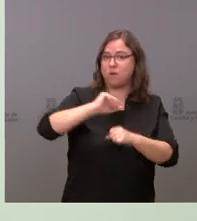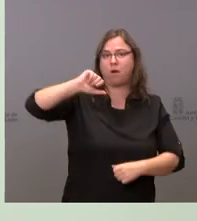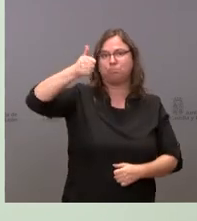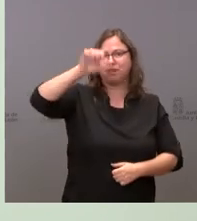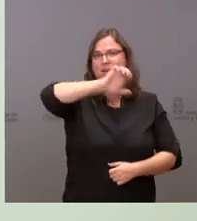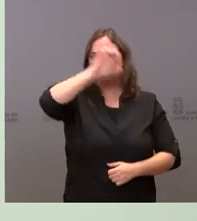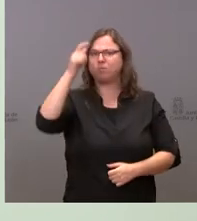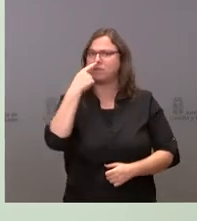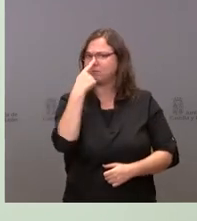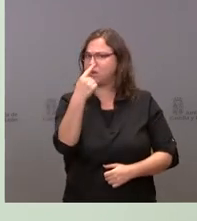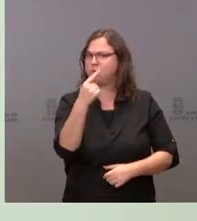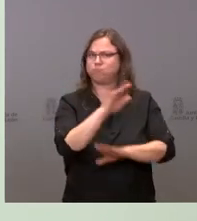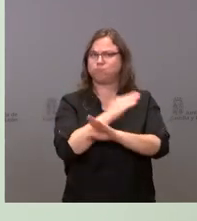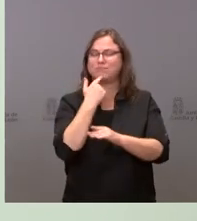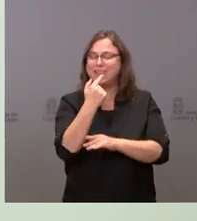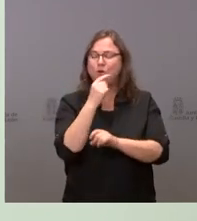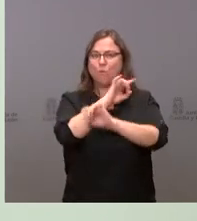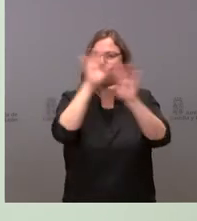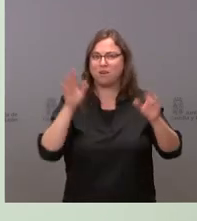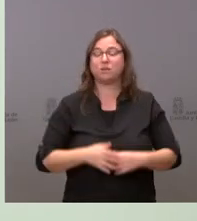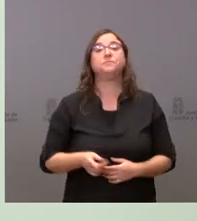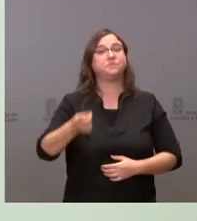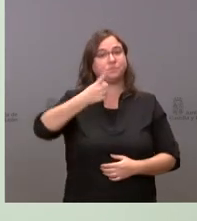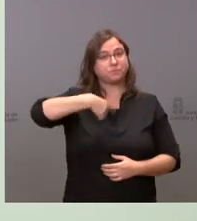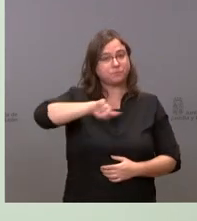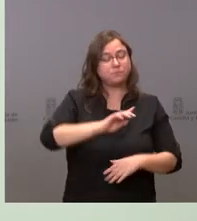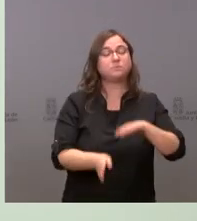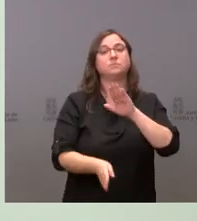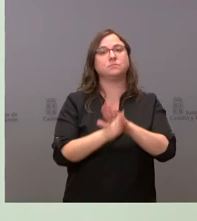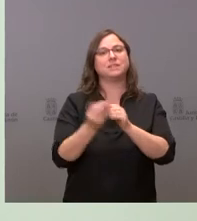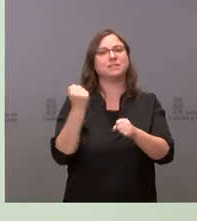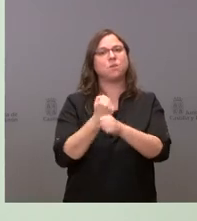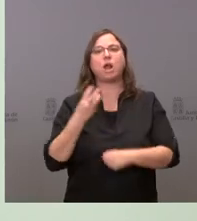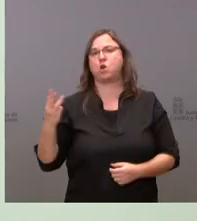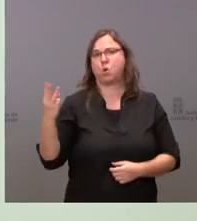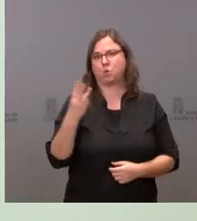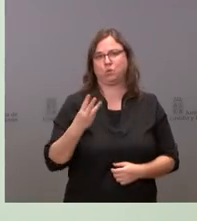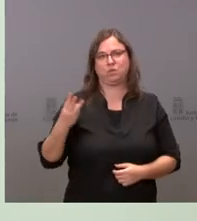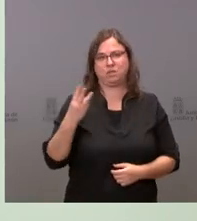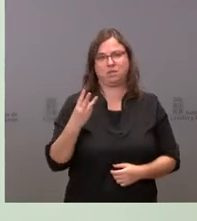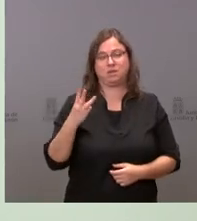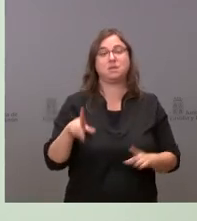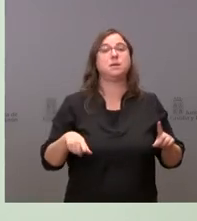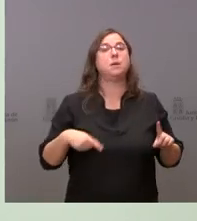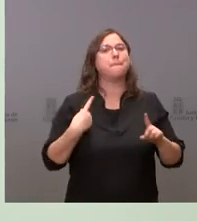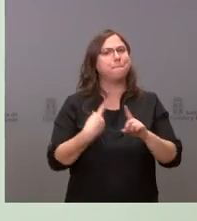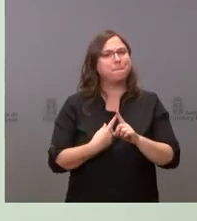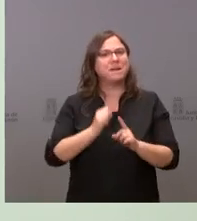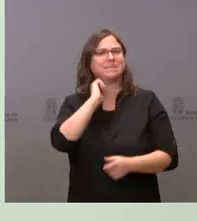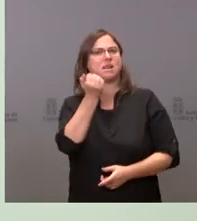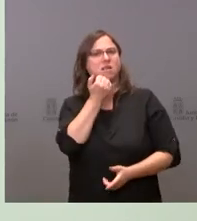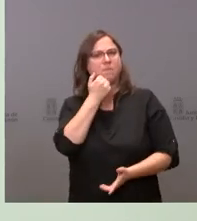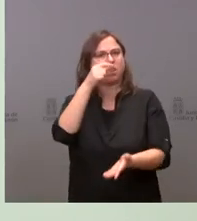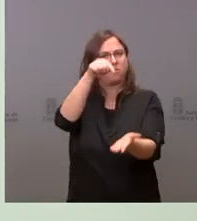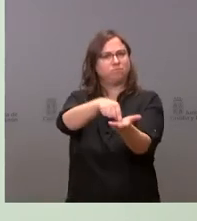meridianamente claro que seguimos trabajando los tres gobiernos y que le hemos hecho una reclamación que es